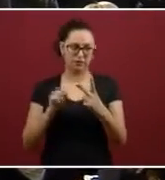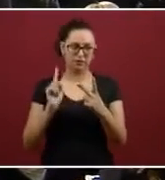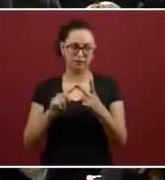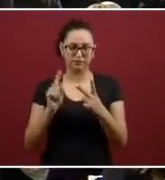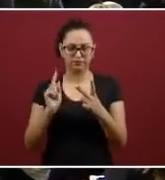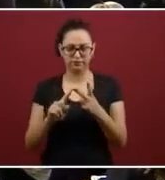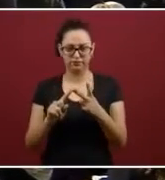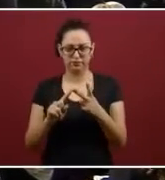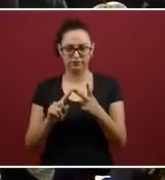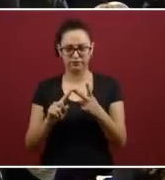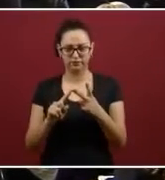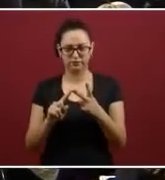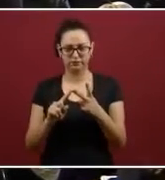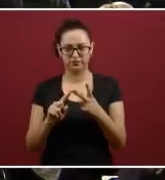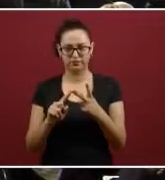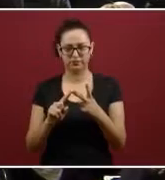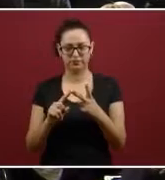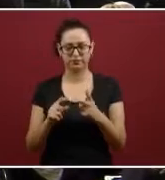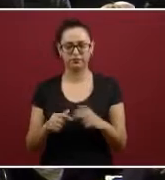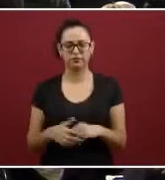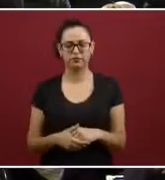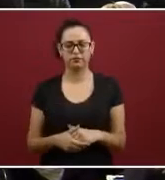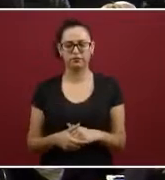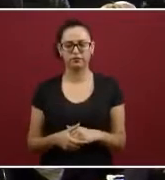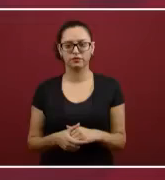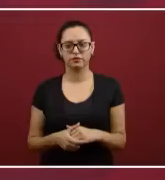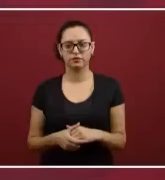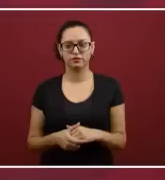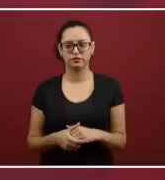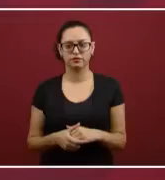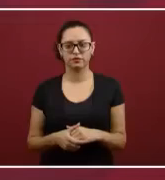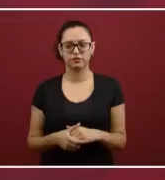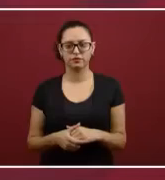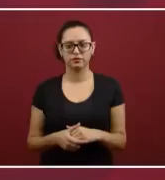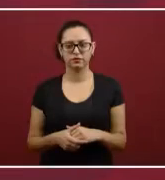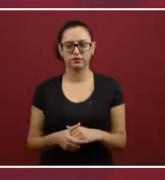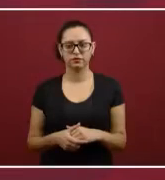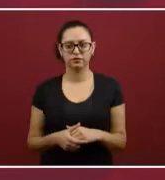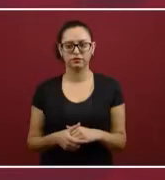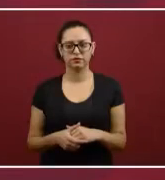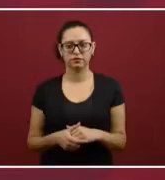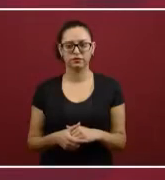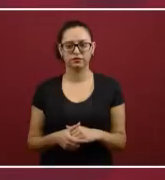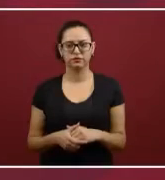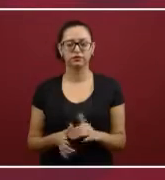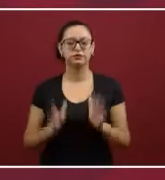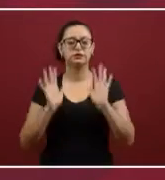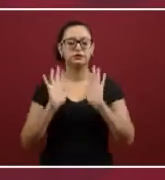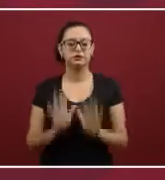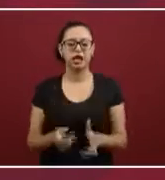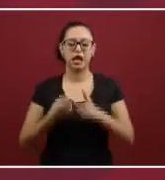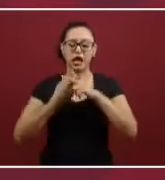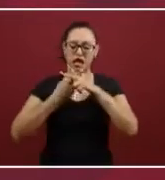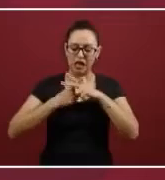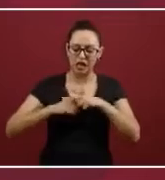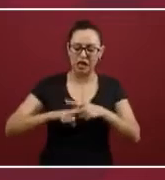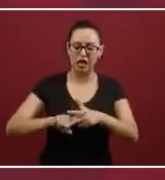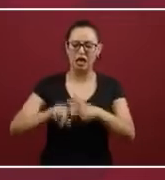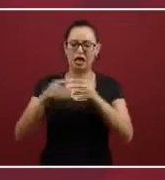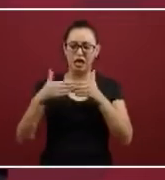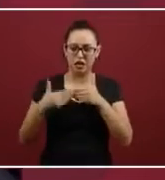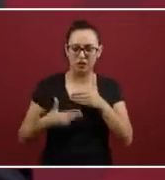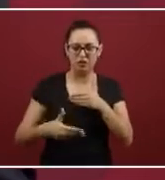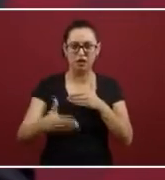ya está funcionando el Instituto para